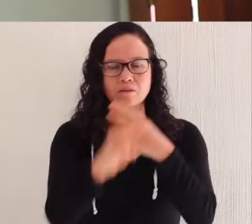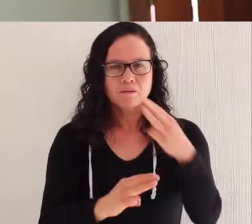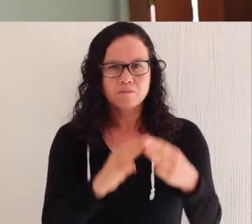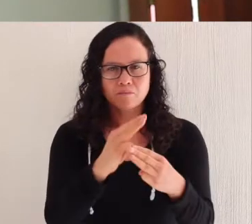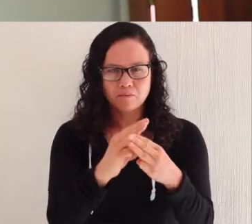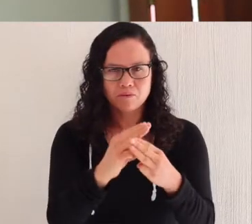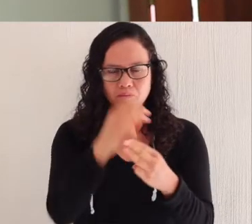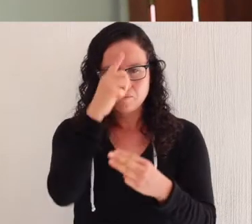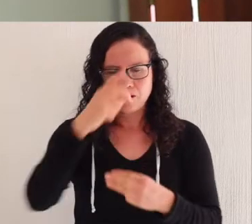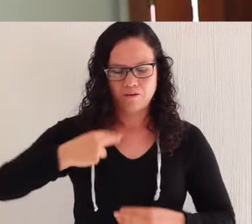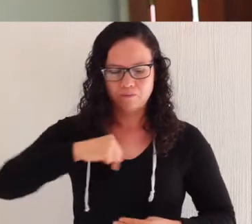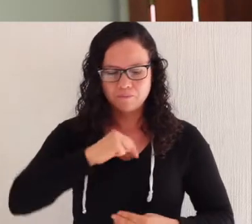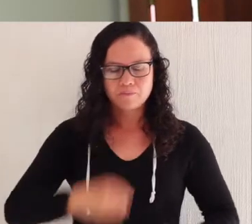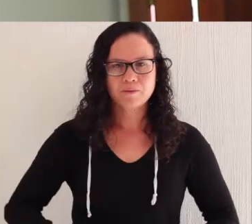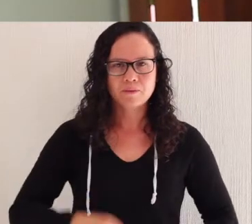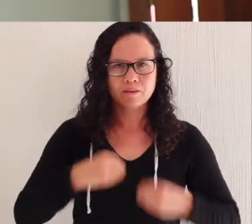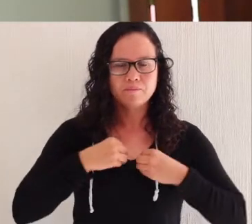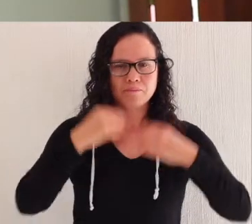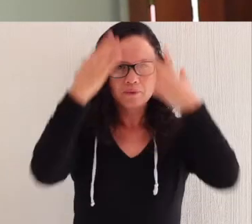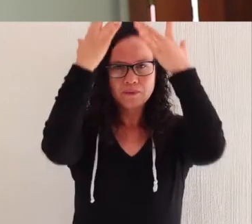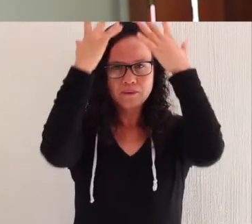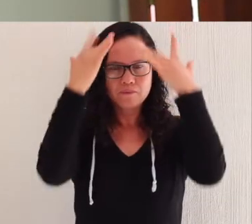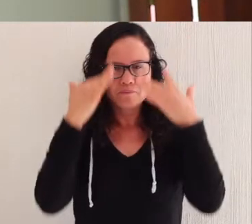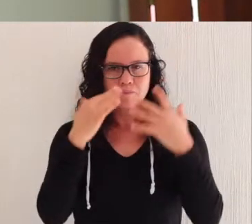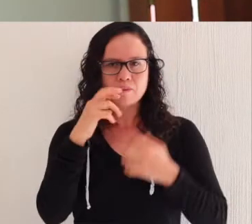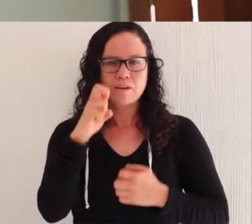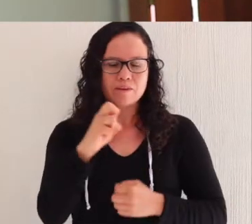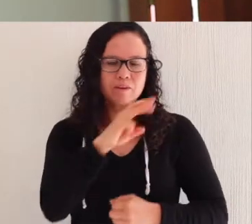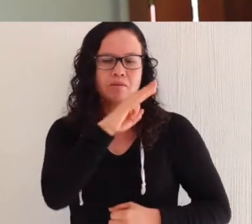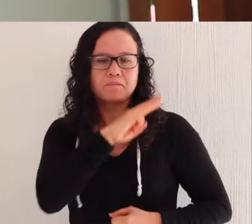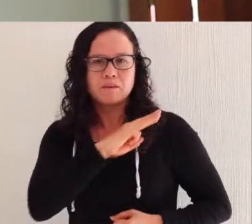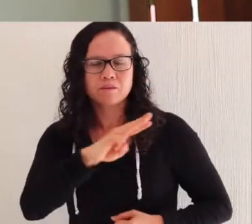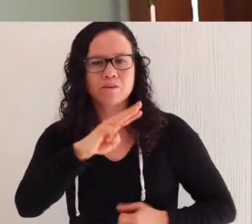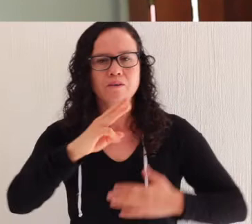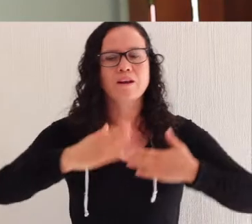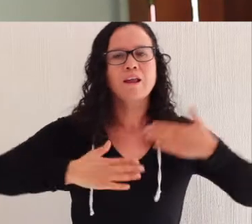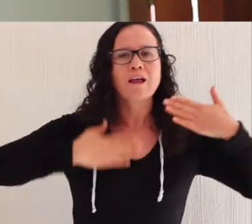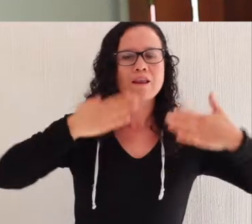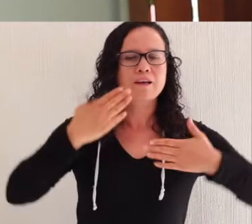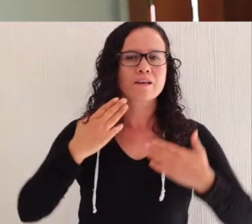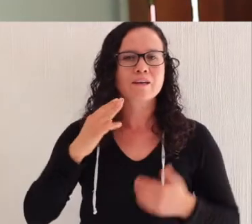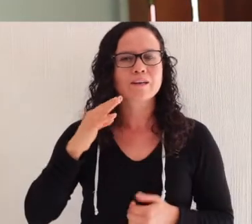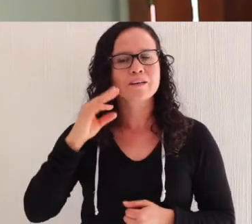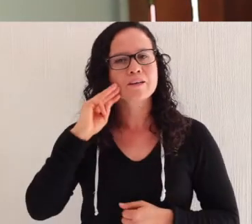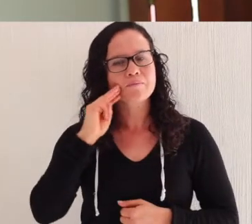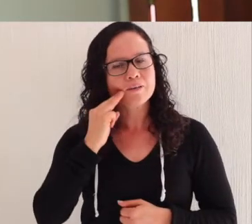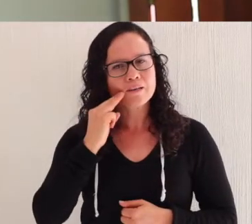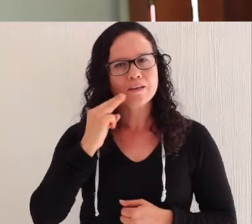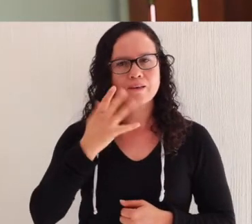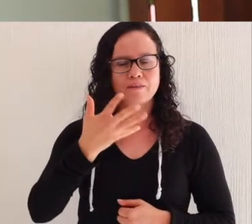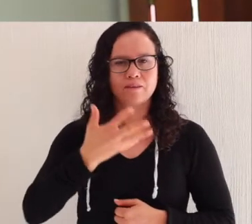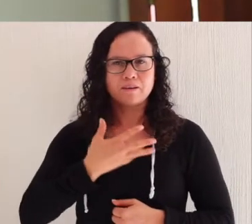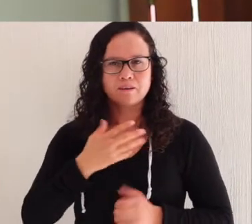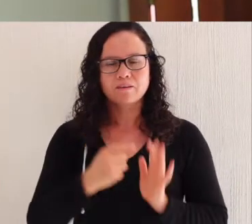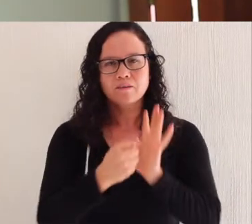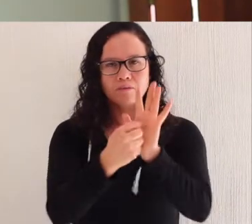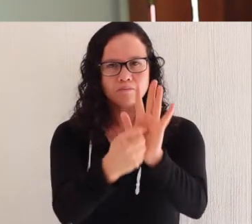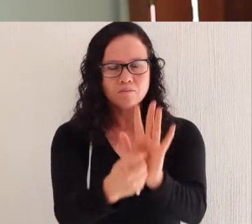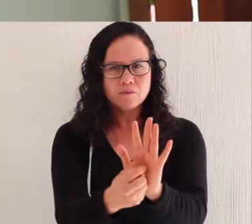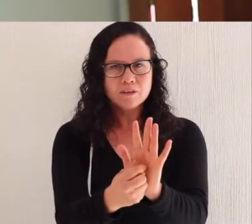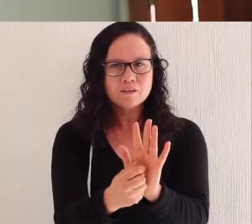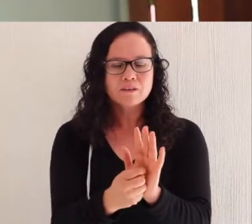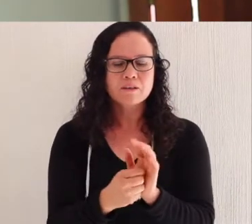nosotros para que ilumine nuestra vida. Esa es su misión, esa es la alegría que también ella tiene, que nos